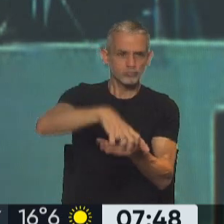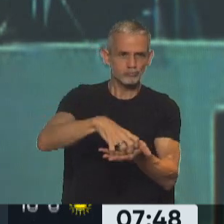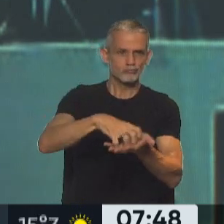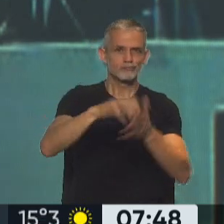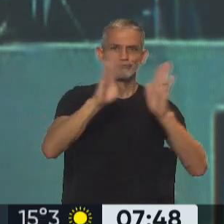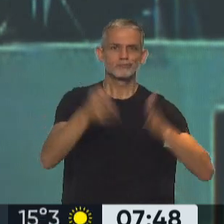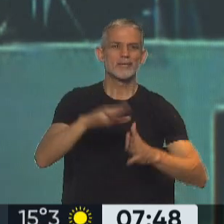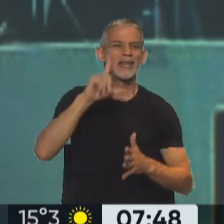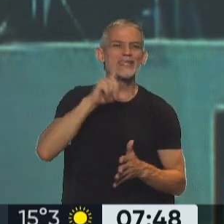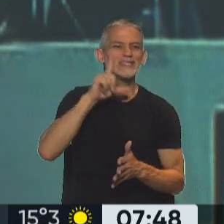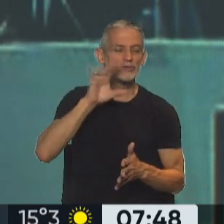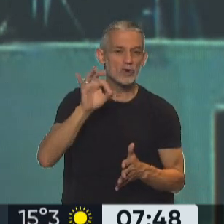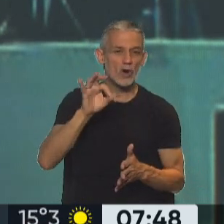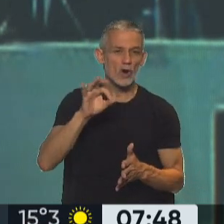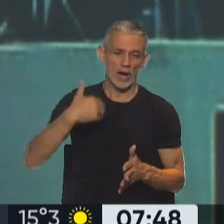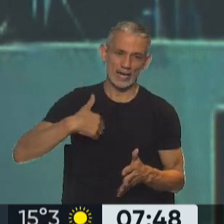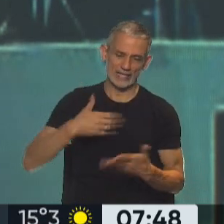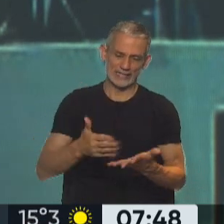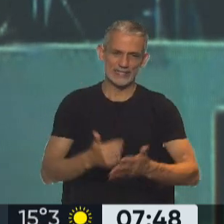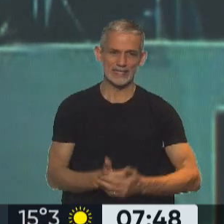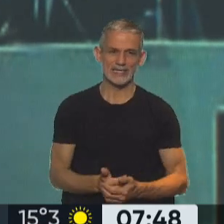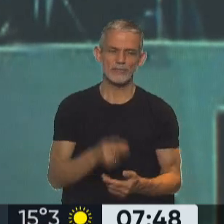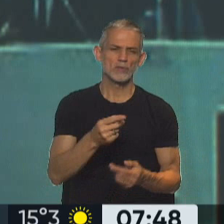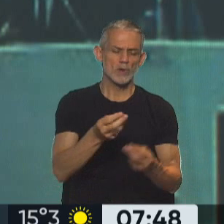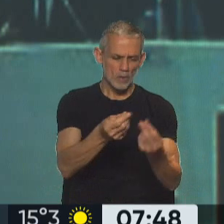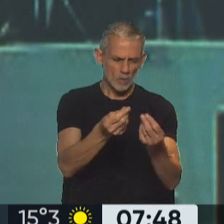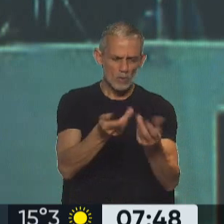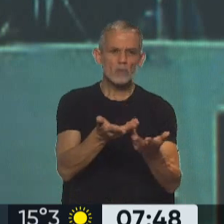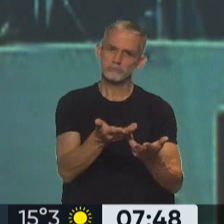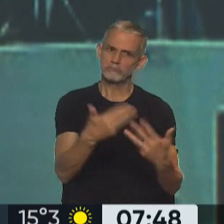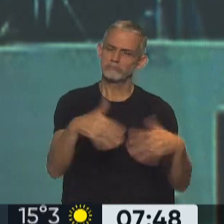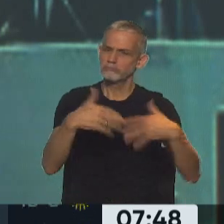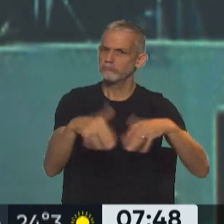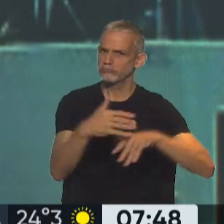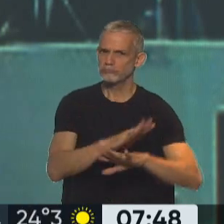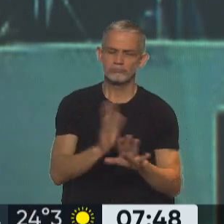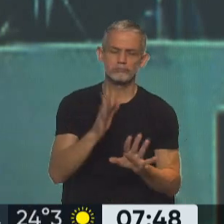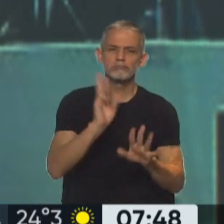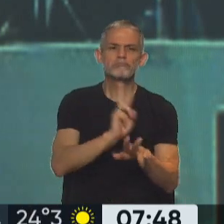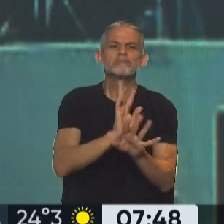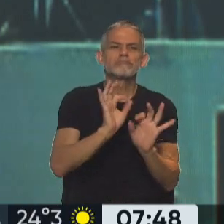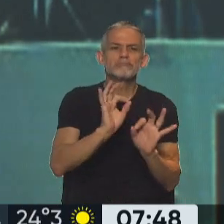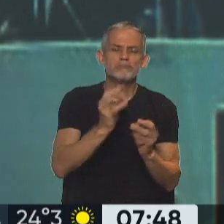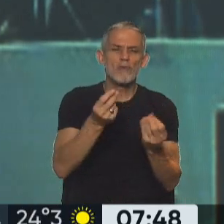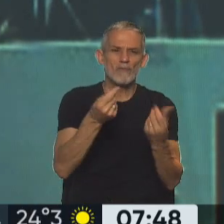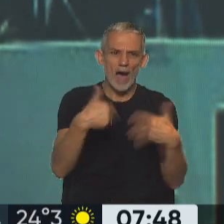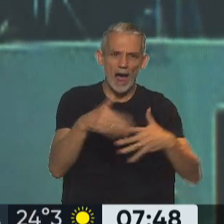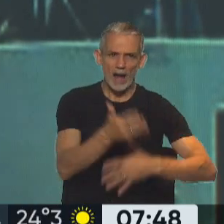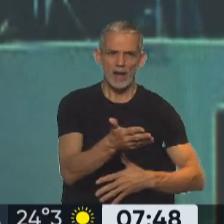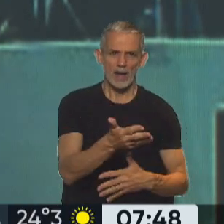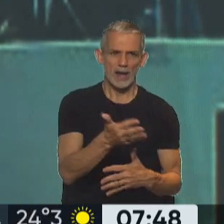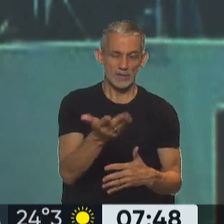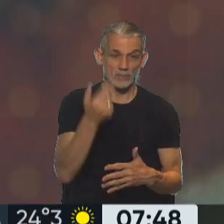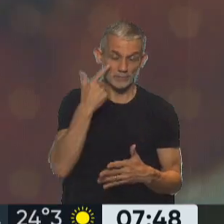plantas de litio más importantes que hay en la República Argentina. Es un mineral, un tesoro realmente de la naturaleza, sobre todo teniendo en cuenta estos